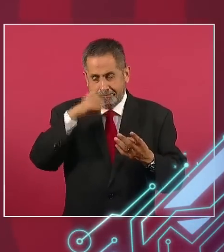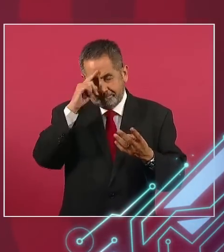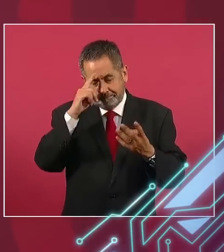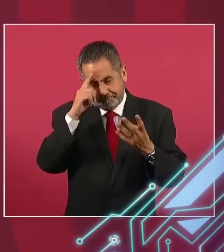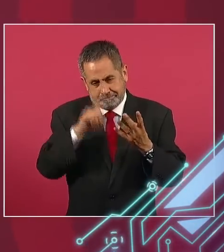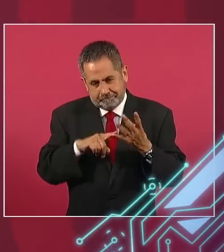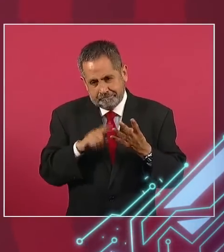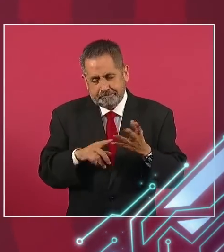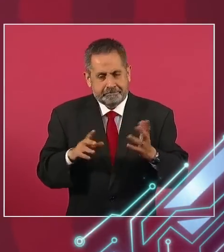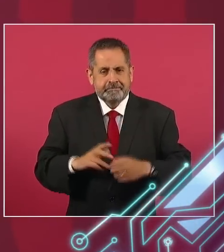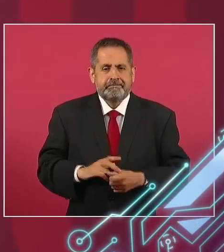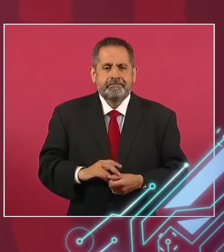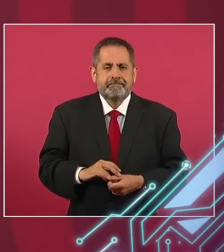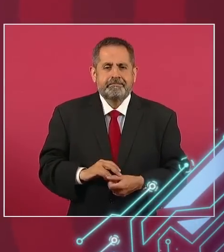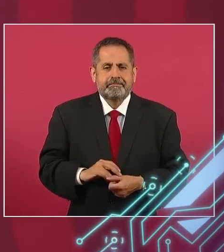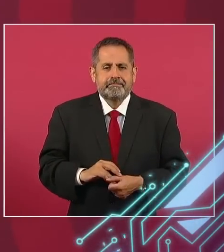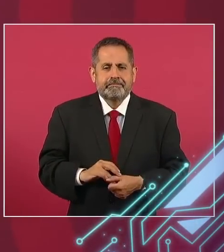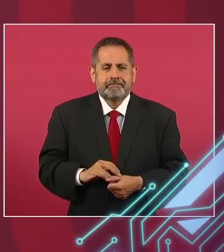¿Sí?